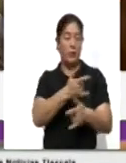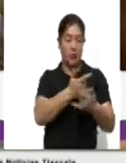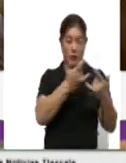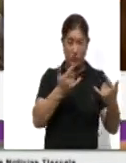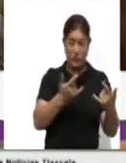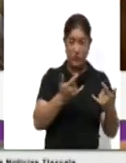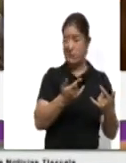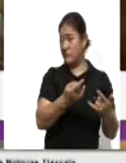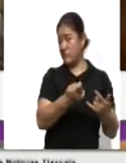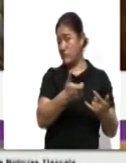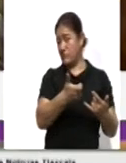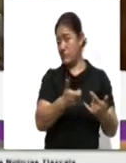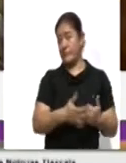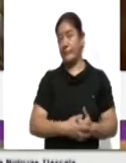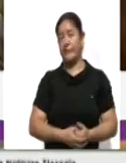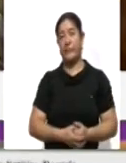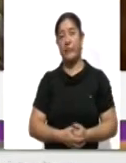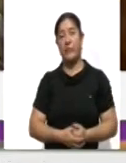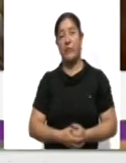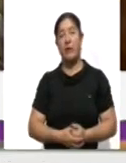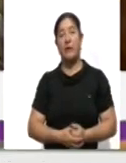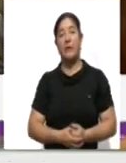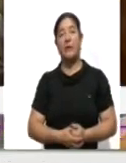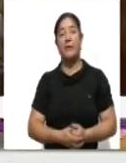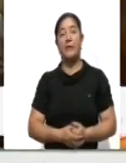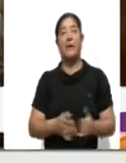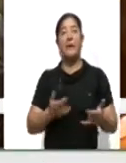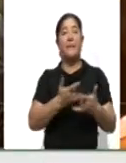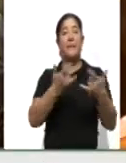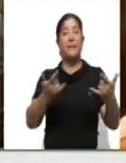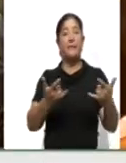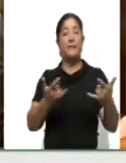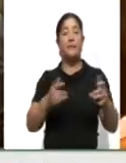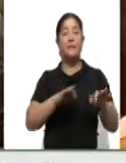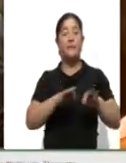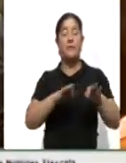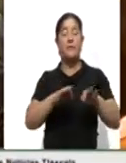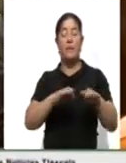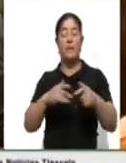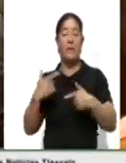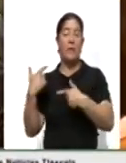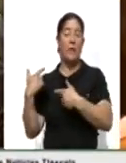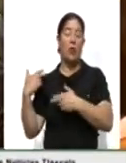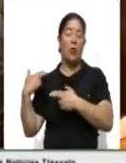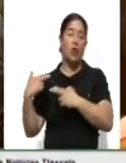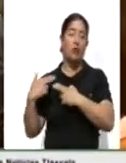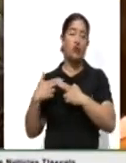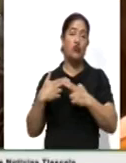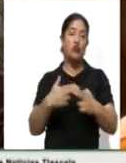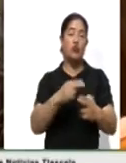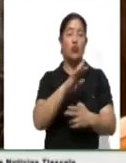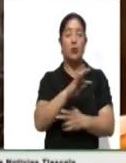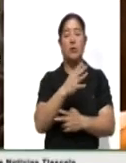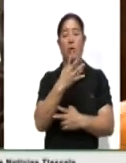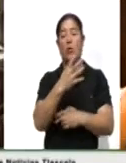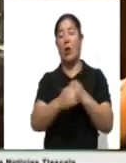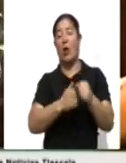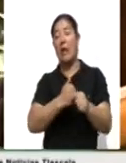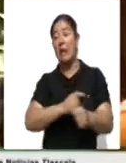historiar es una función que ha venido a ejercer 44 años después,